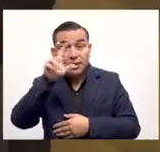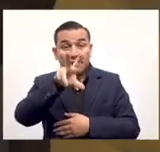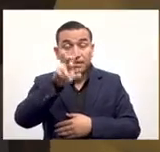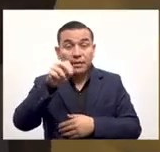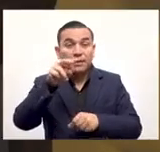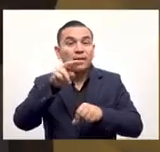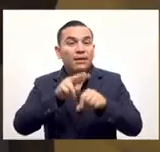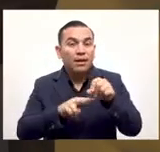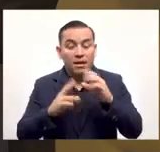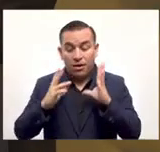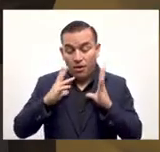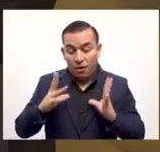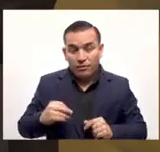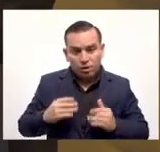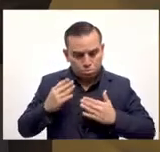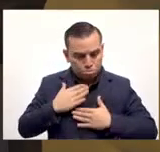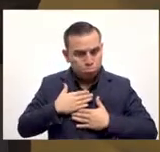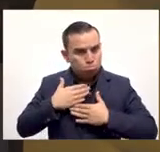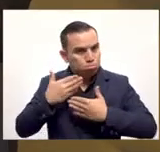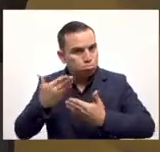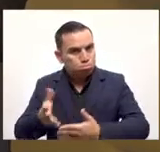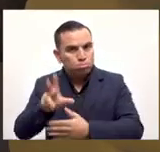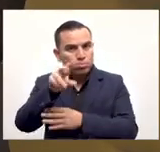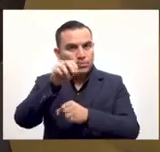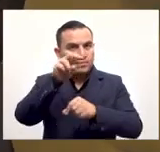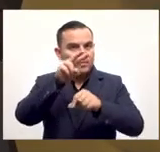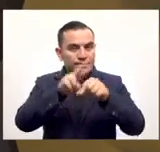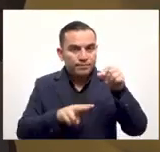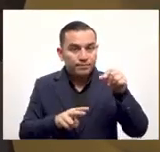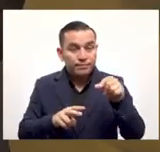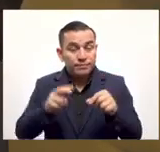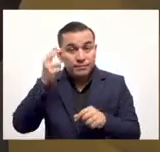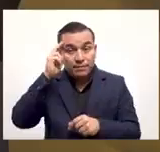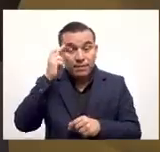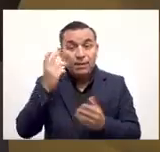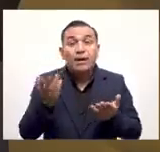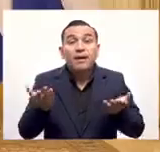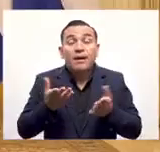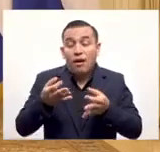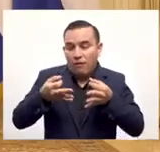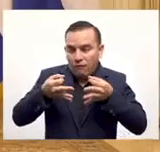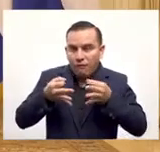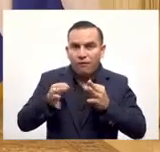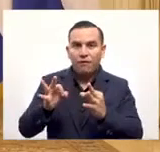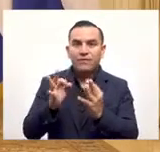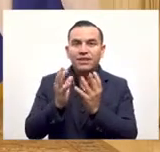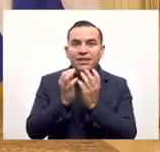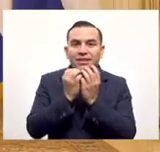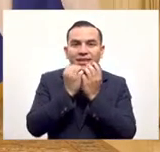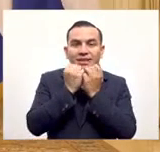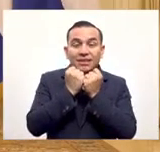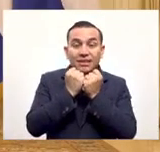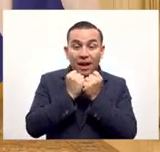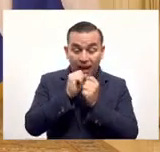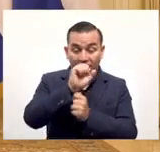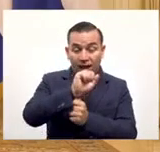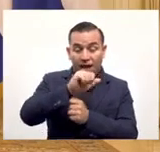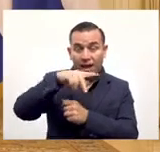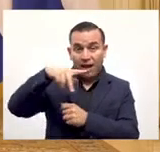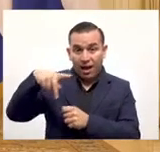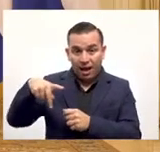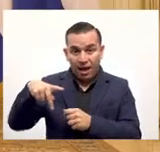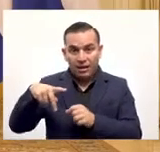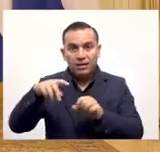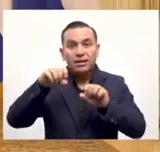que usted en que el gobierno le iba a dar un bono de 30 dólares al inscribirse y de esa manera garantizamos de que más gente tenga la